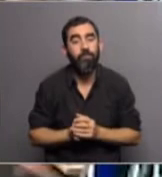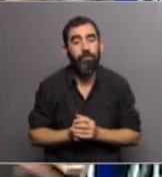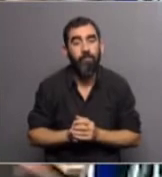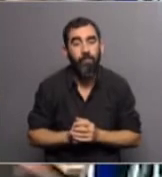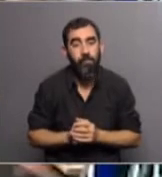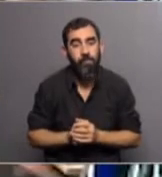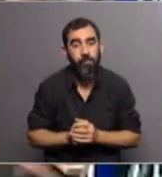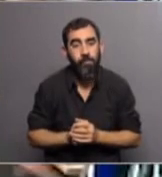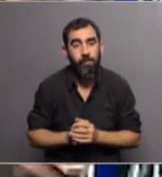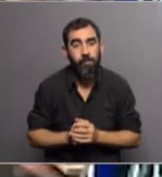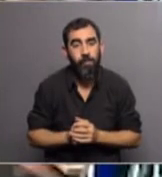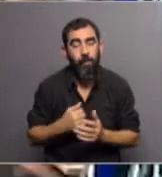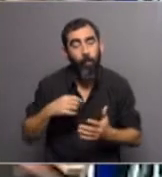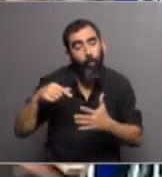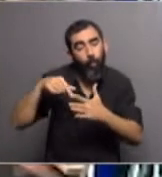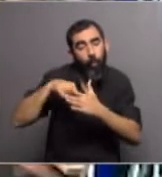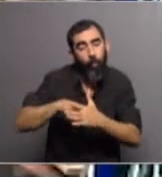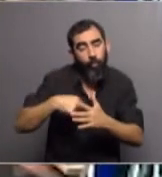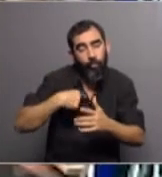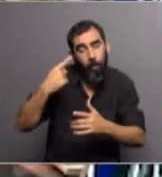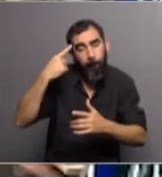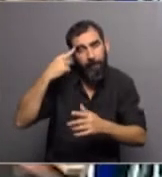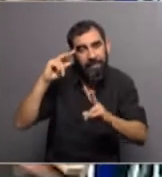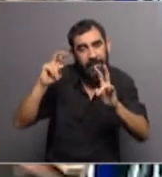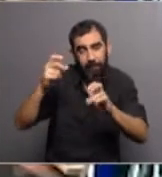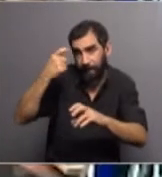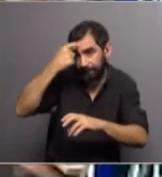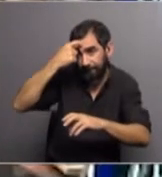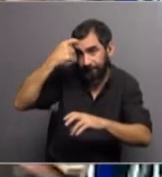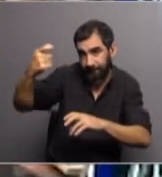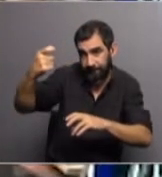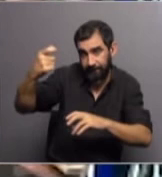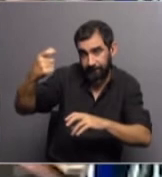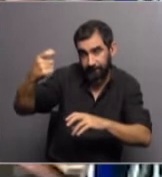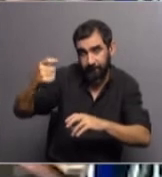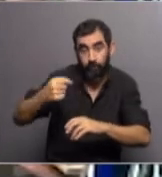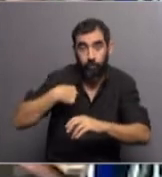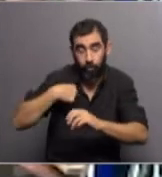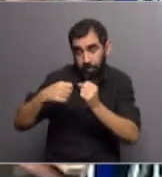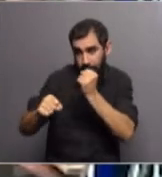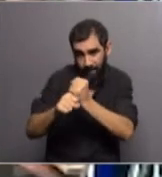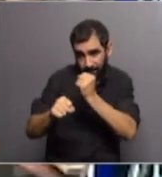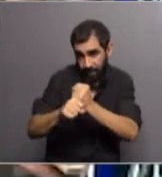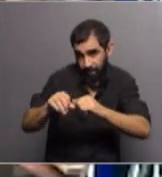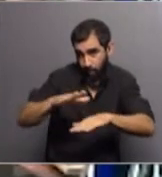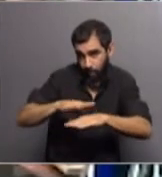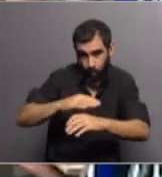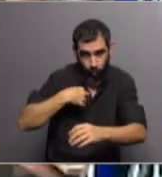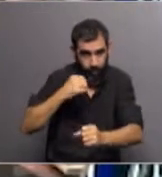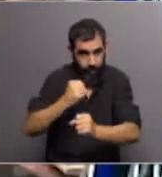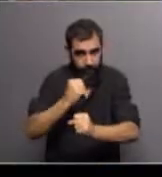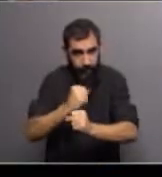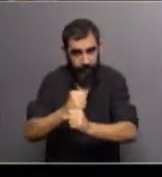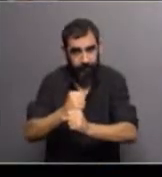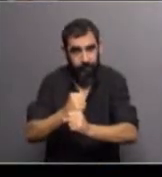lo que yo pensaba acerca de la ciencia mientras ejercía mi función, es